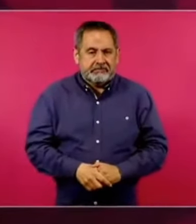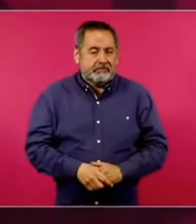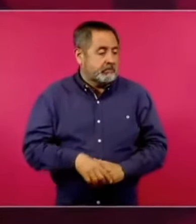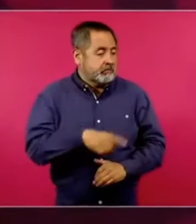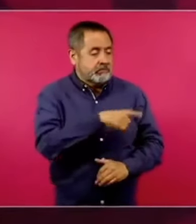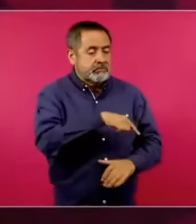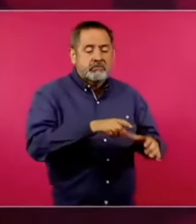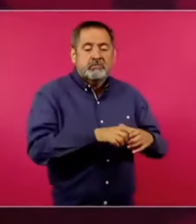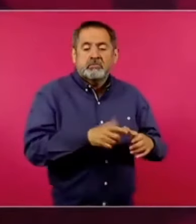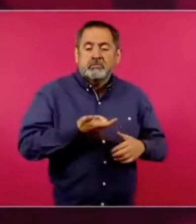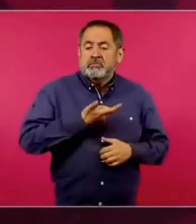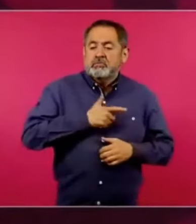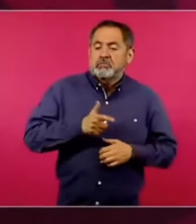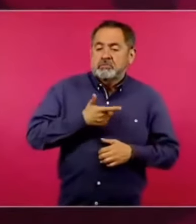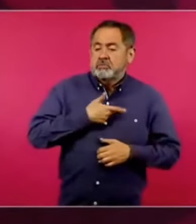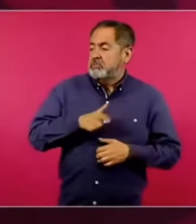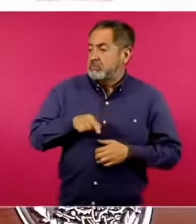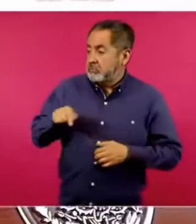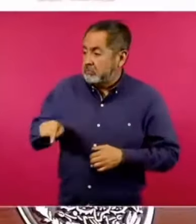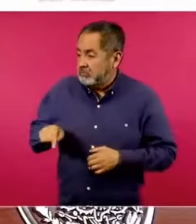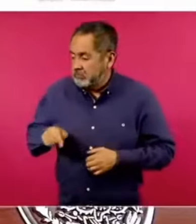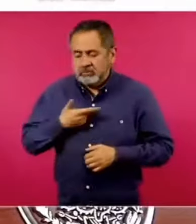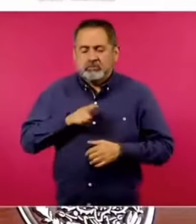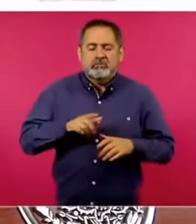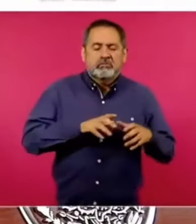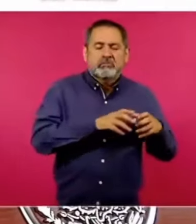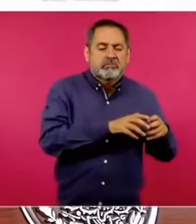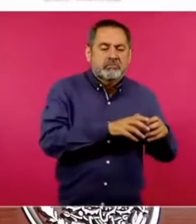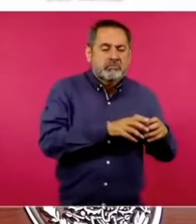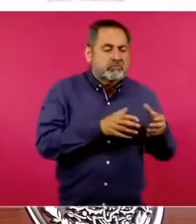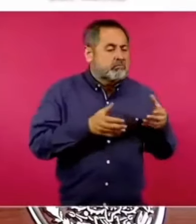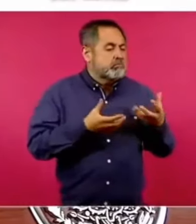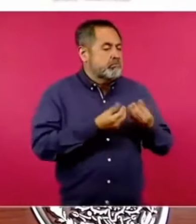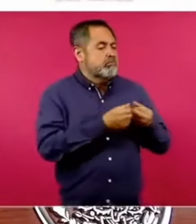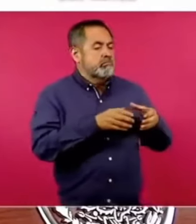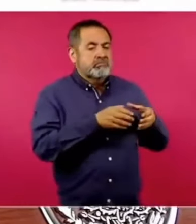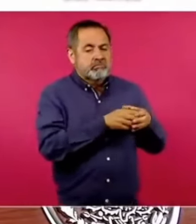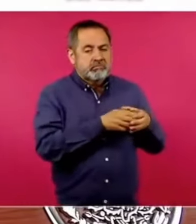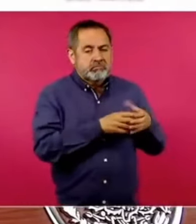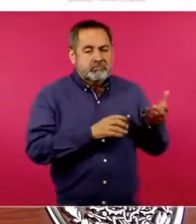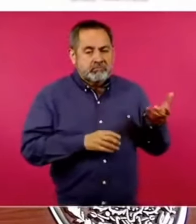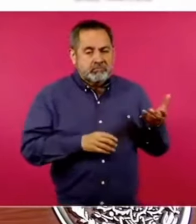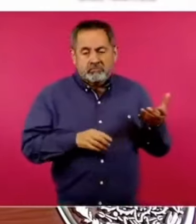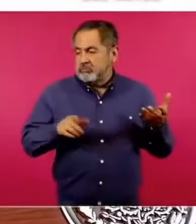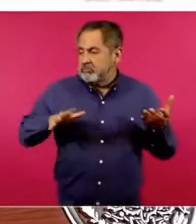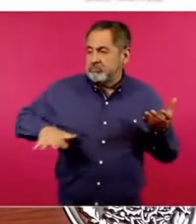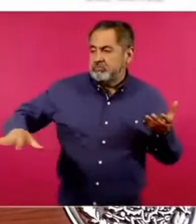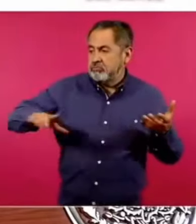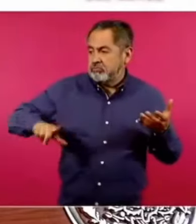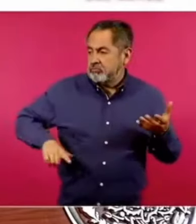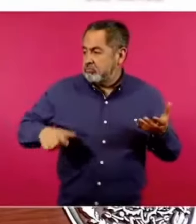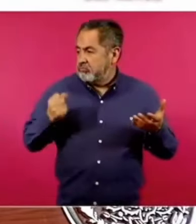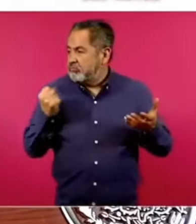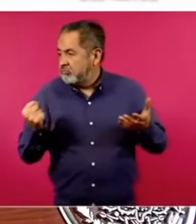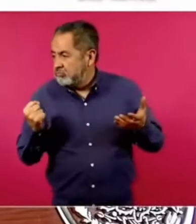que haya gobiernos fuertes,